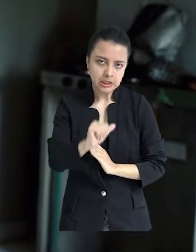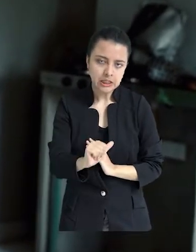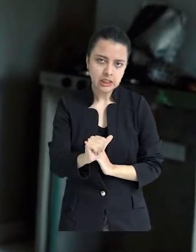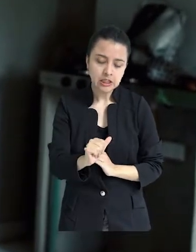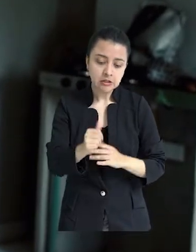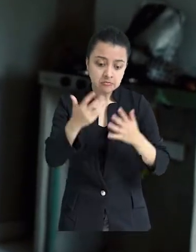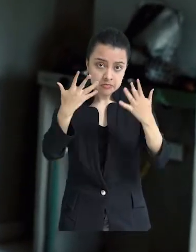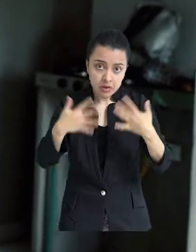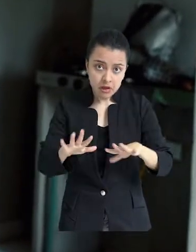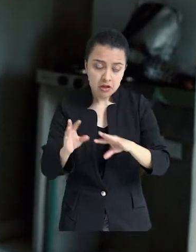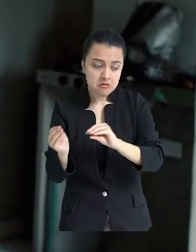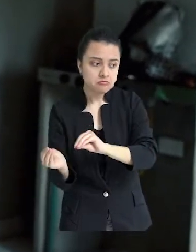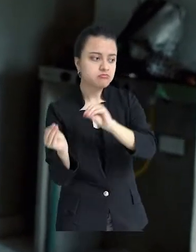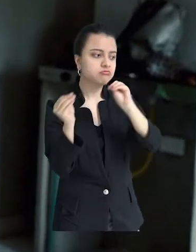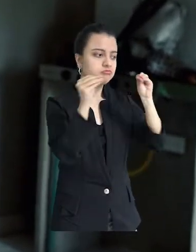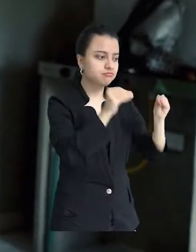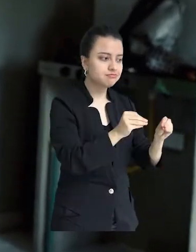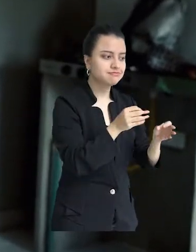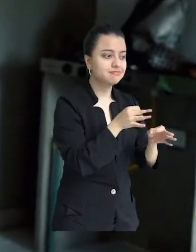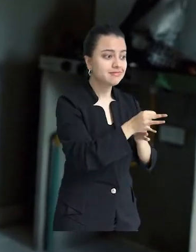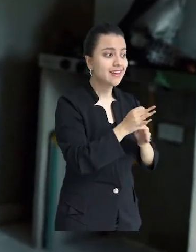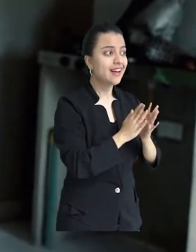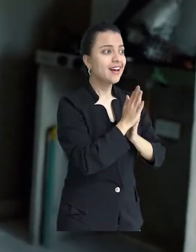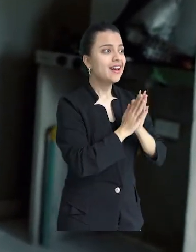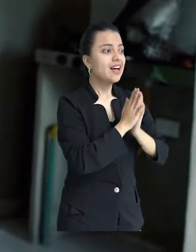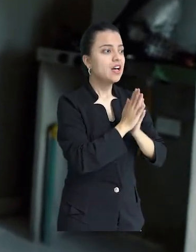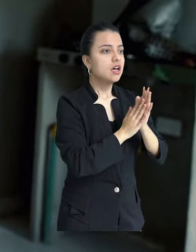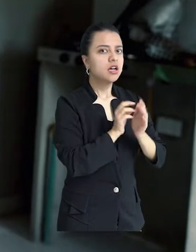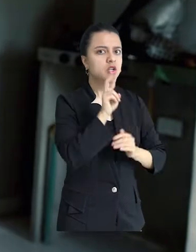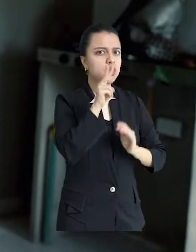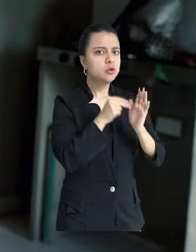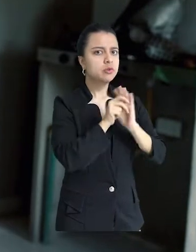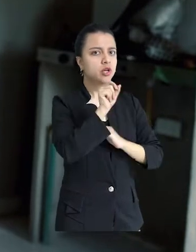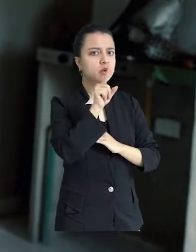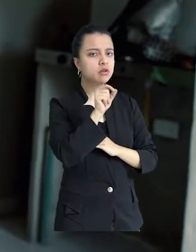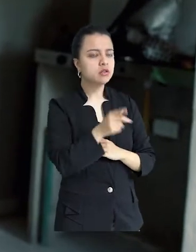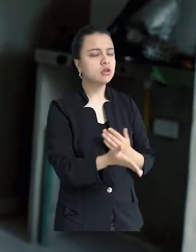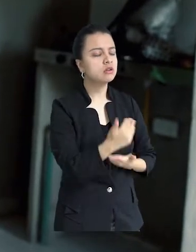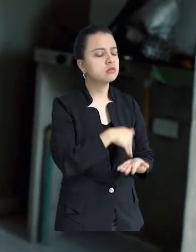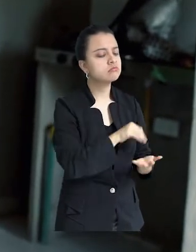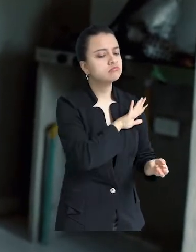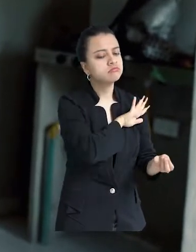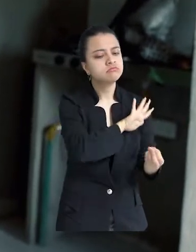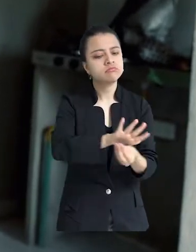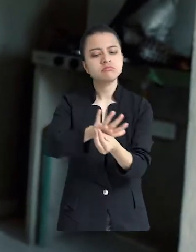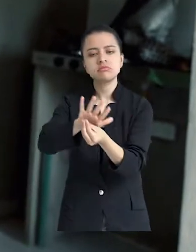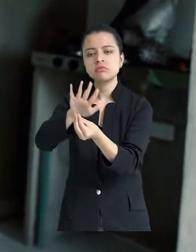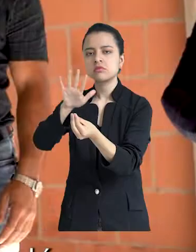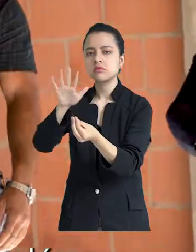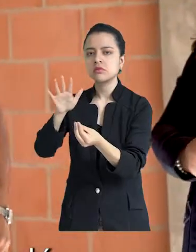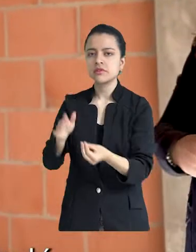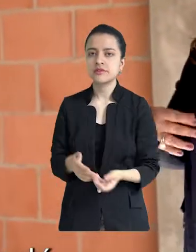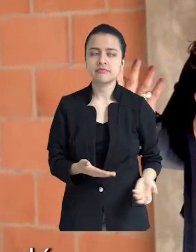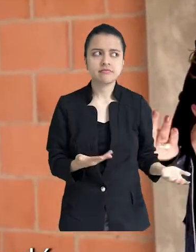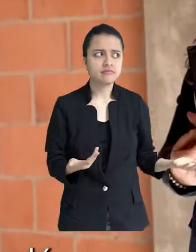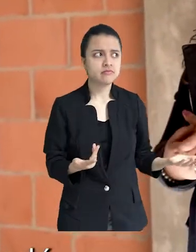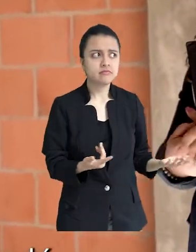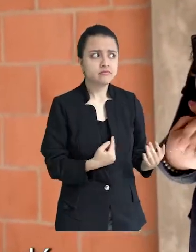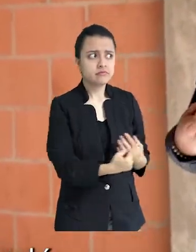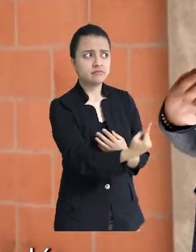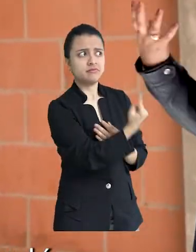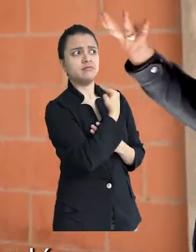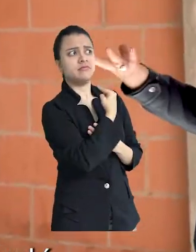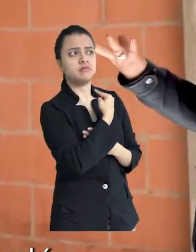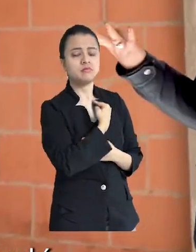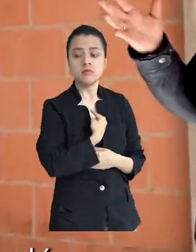Allá tuve una hija, después regresé al pueblo y en el 2011 me volvieron a desplazar. Simplemente llegaron